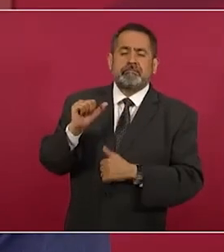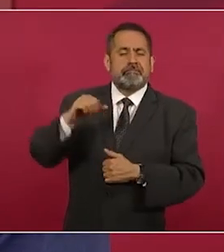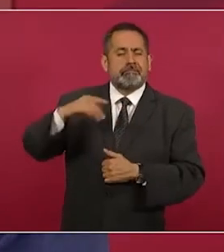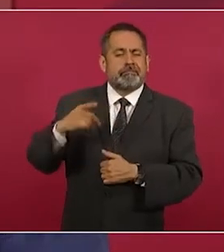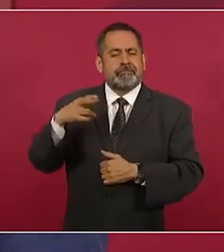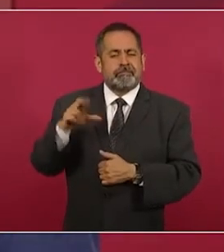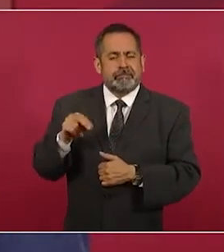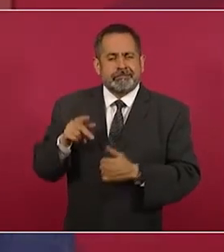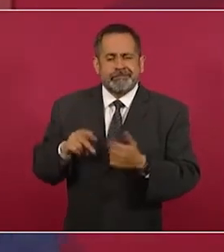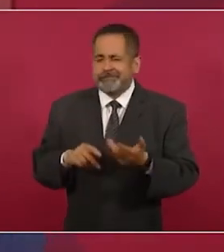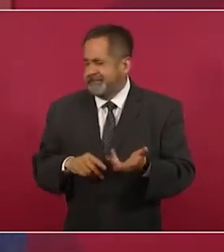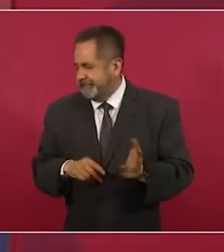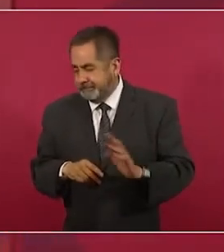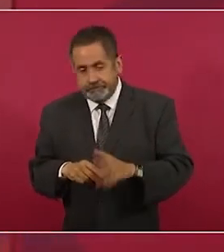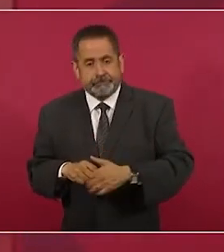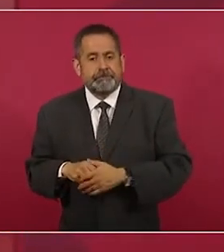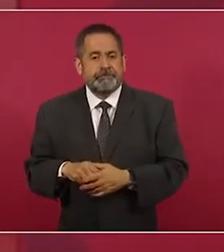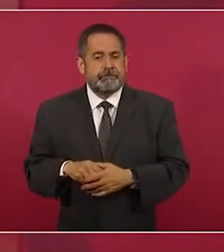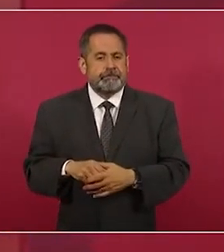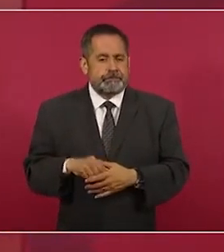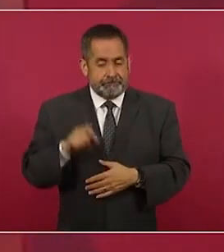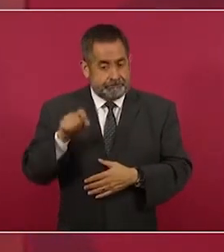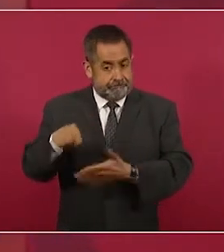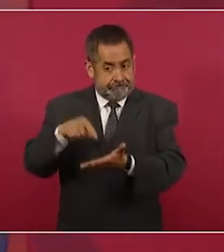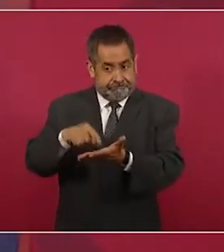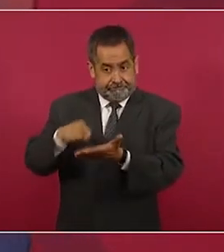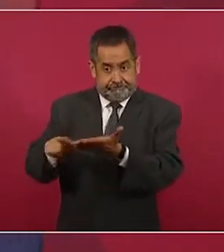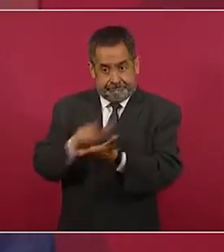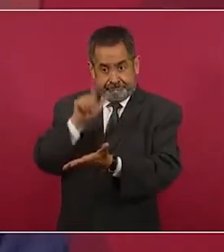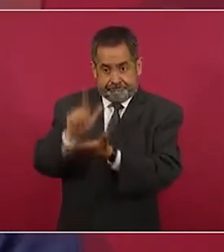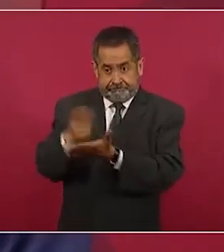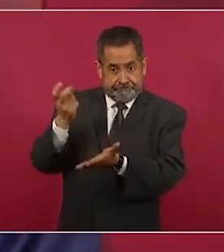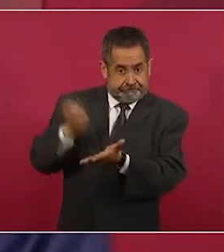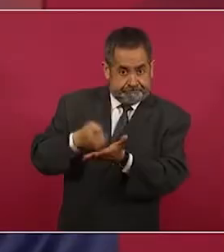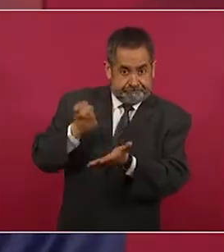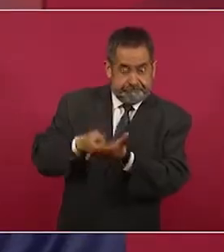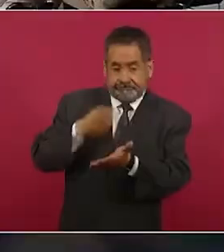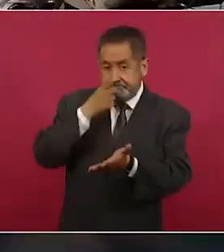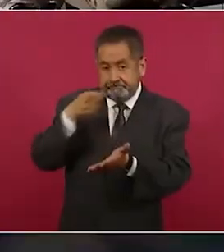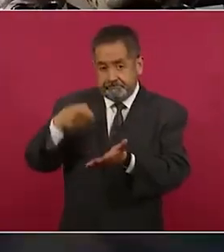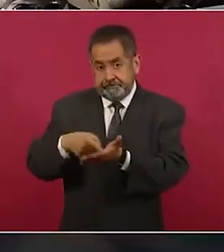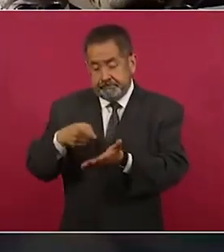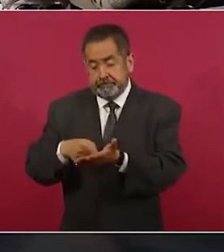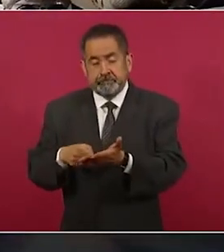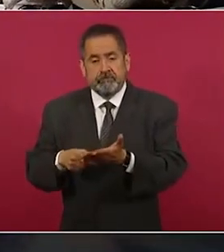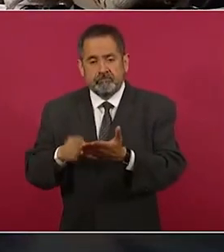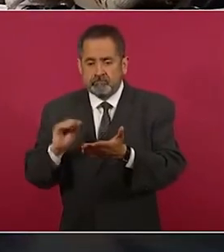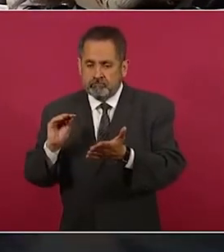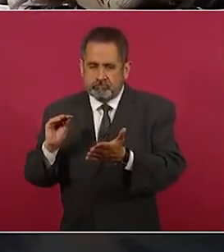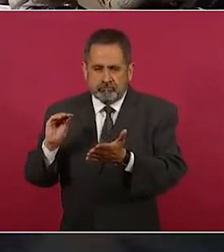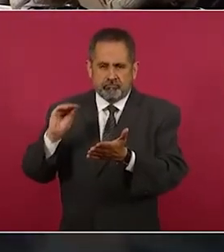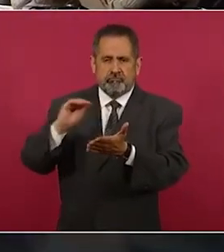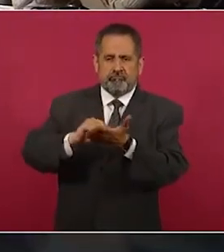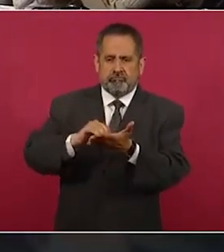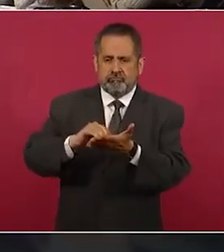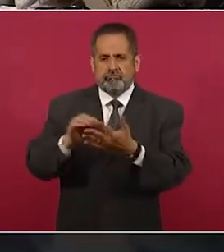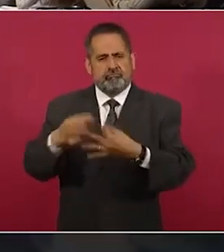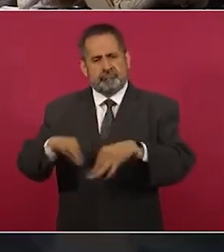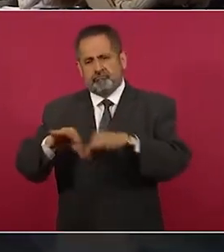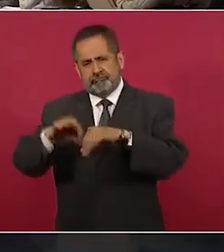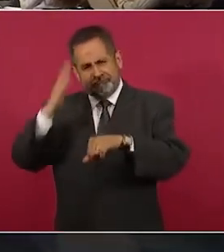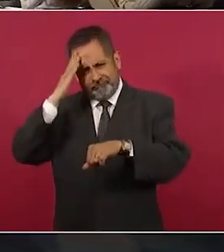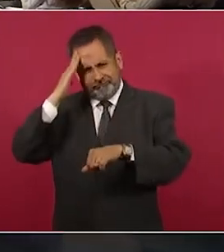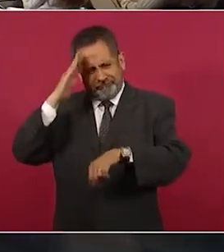Pero ya en esa ley se introdujo lo fundamental.